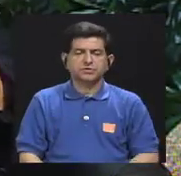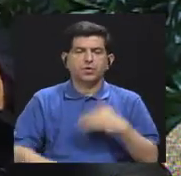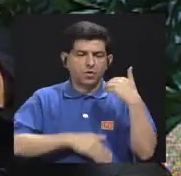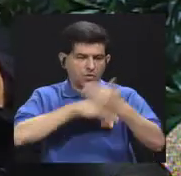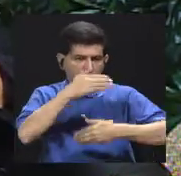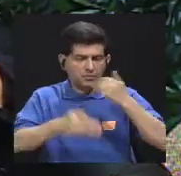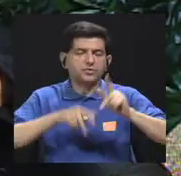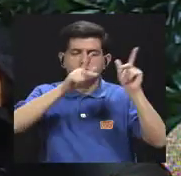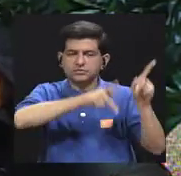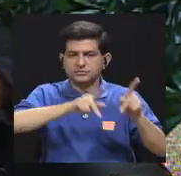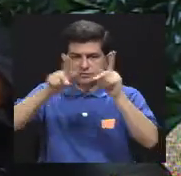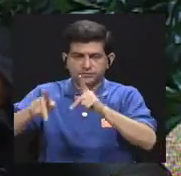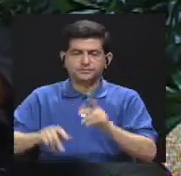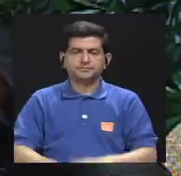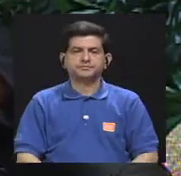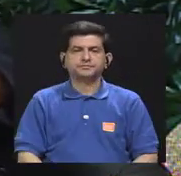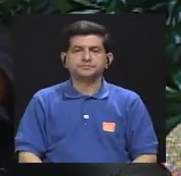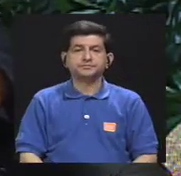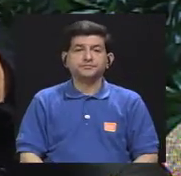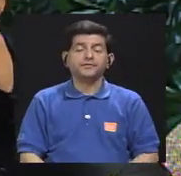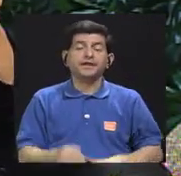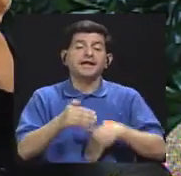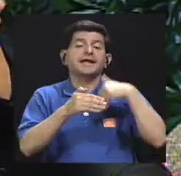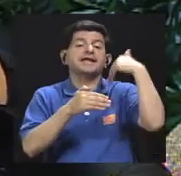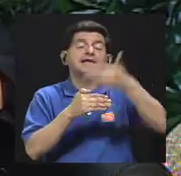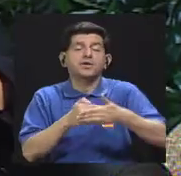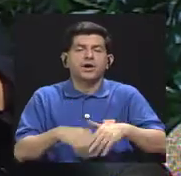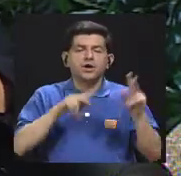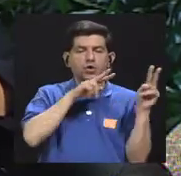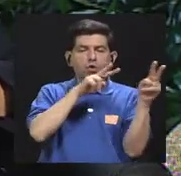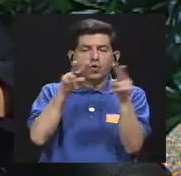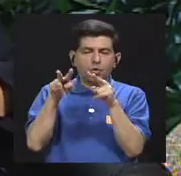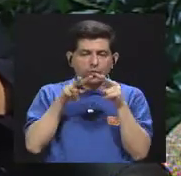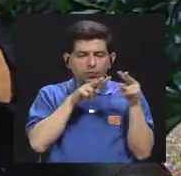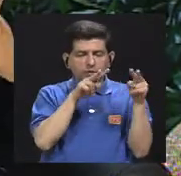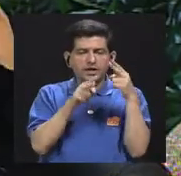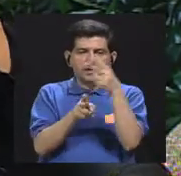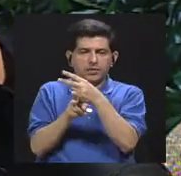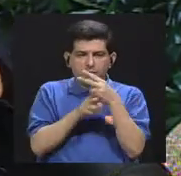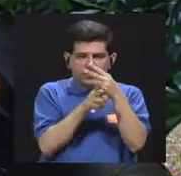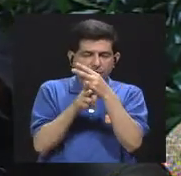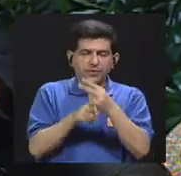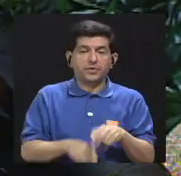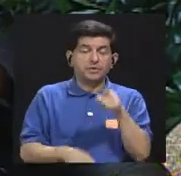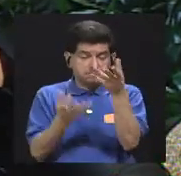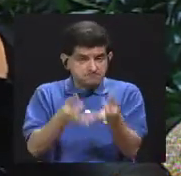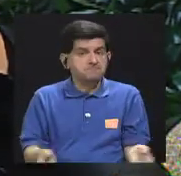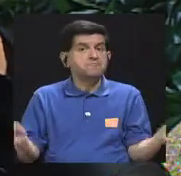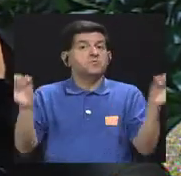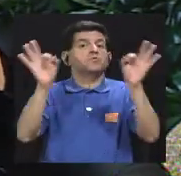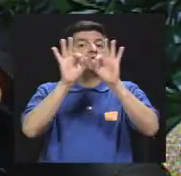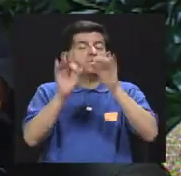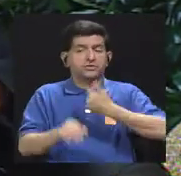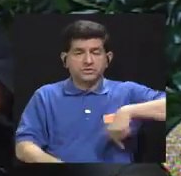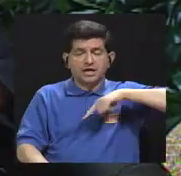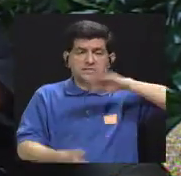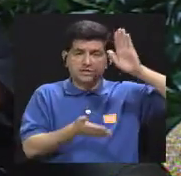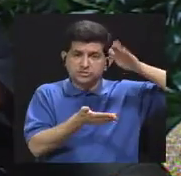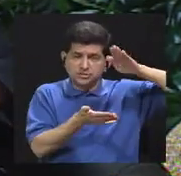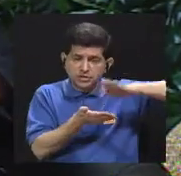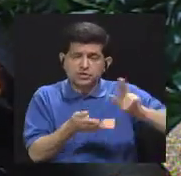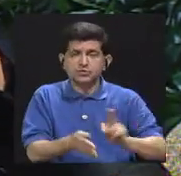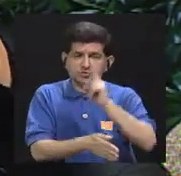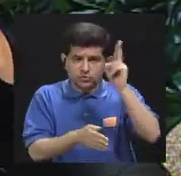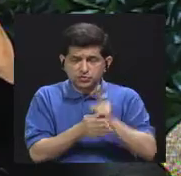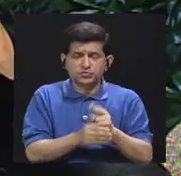comportamiento de las personas y luego lo que es la vigilancia y monitoreo porque en esto es muy importante si nosotros reducimos